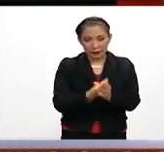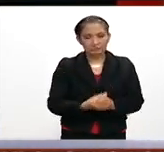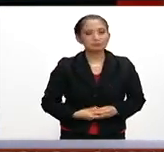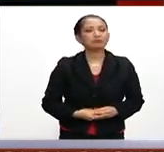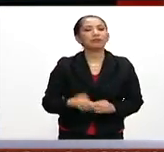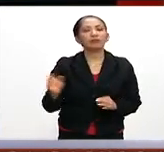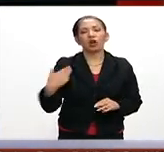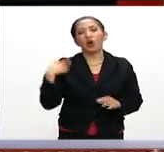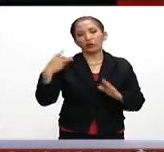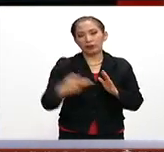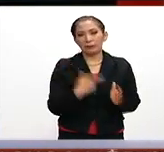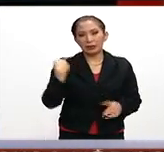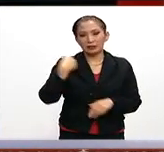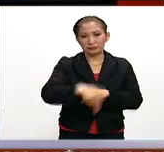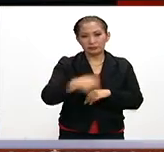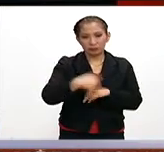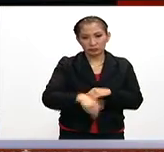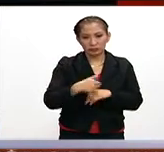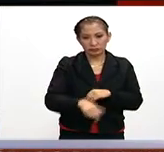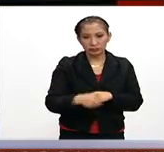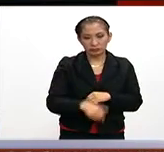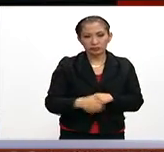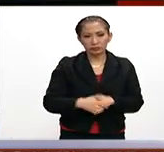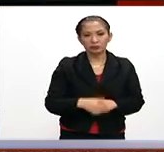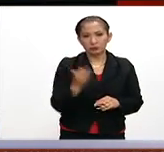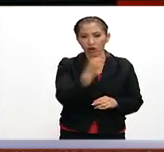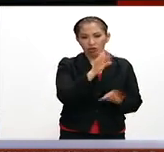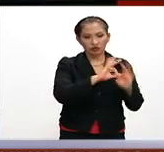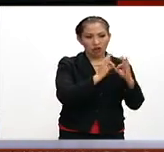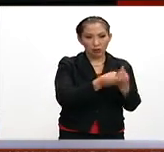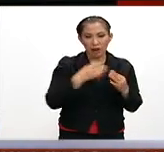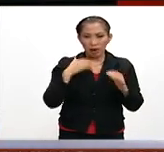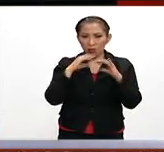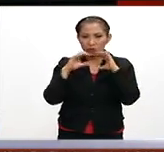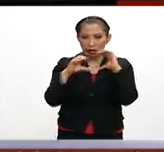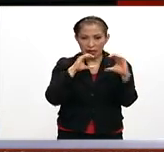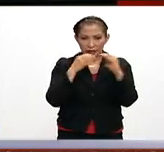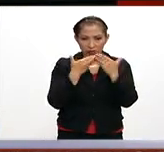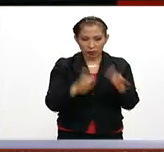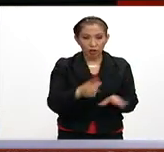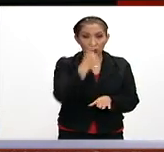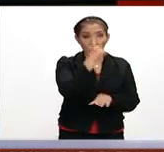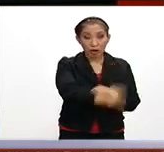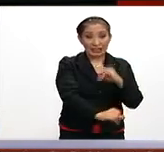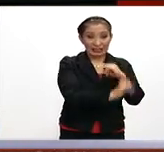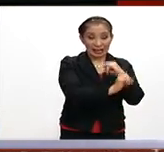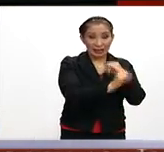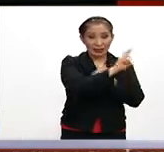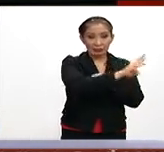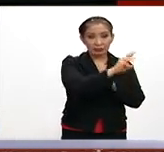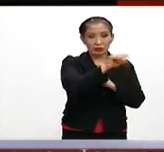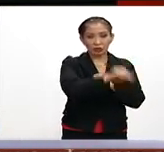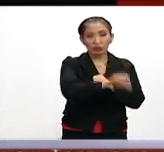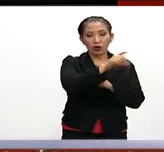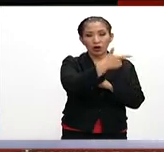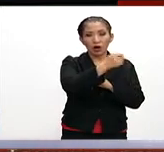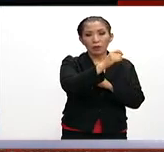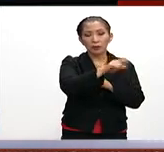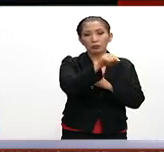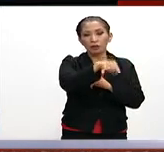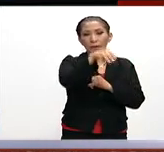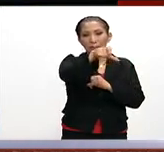Les repetimos cuáles son estas dos líneas abiertas, es una por internet www.gov